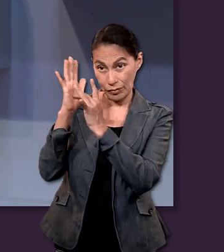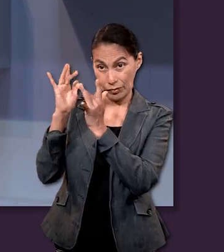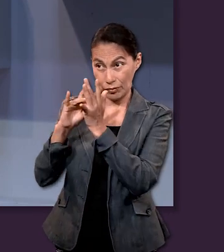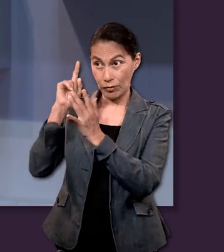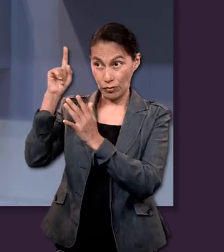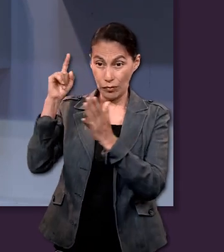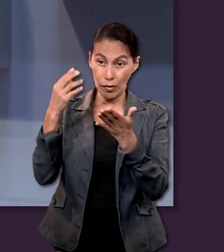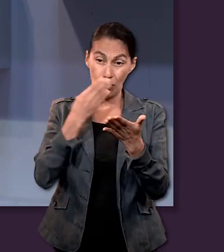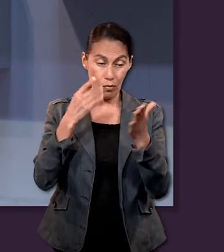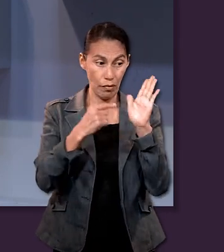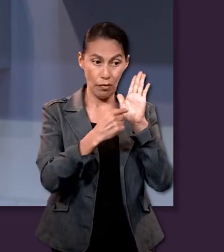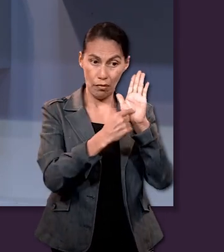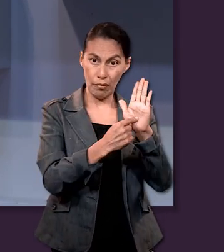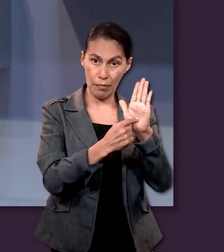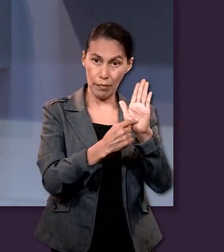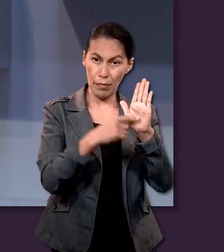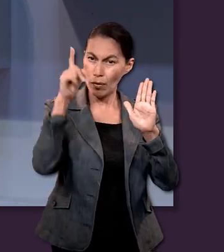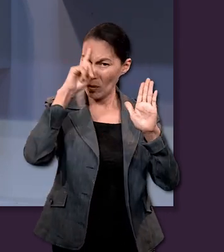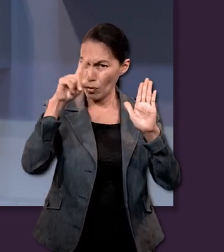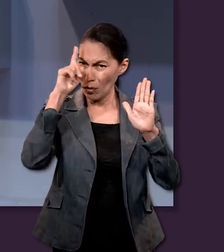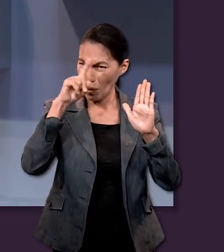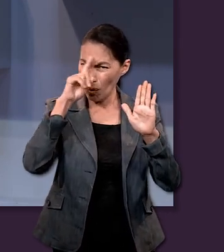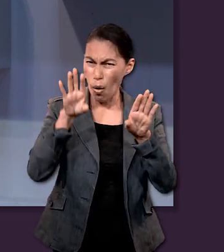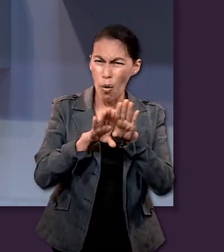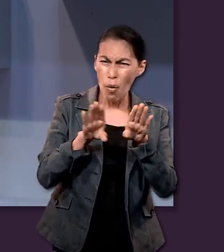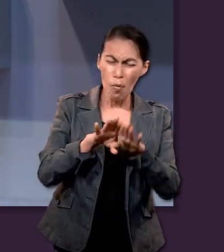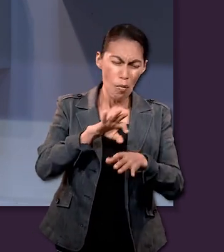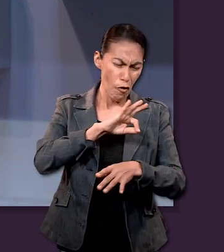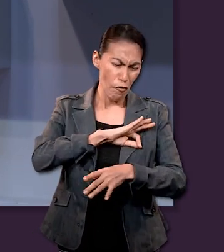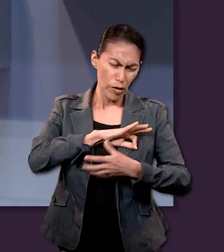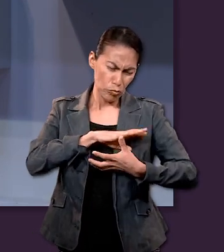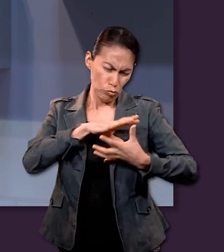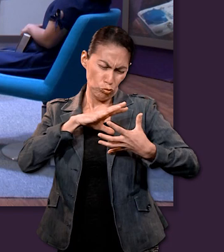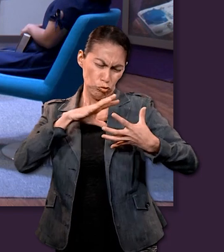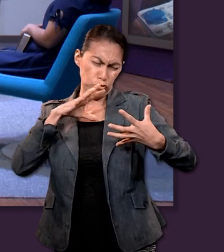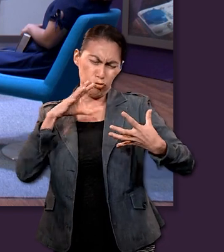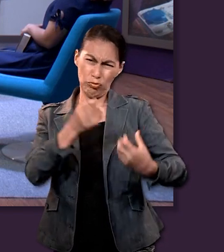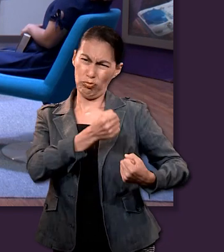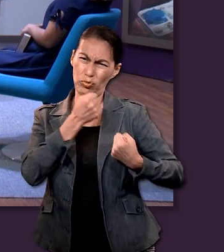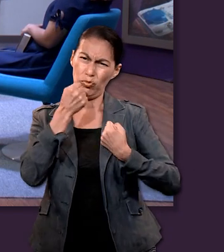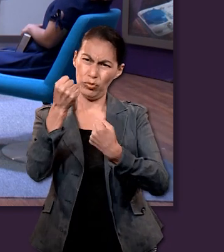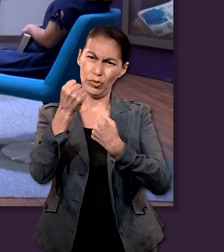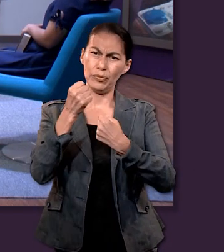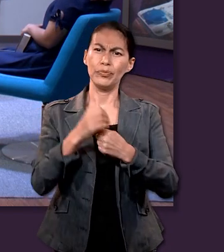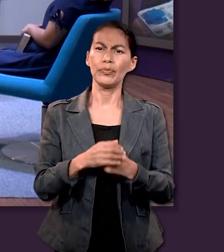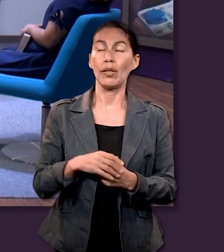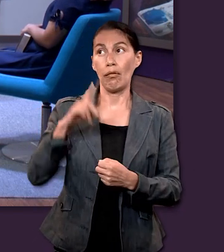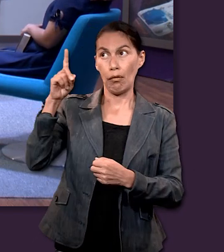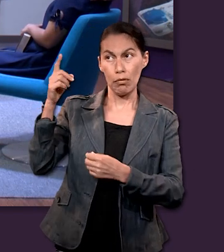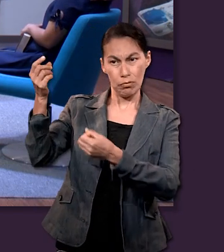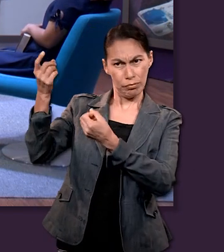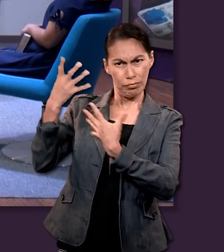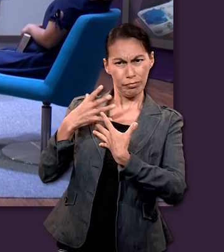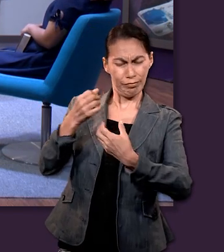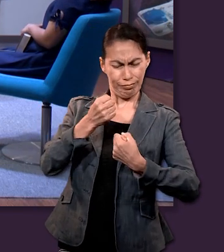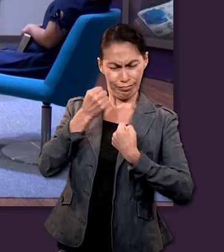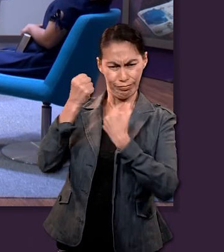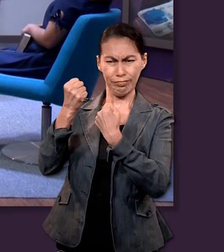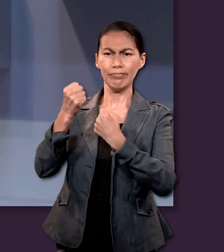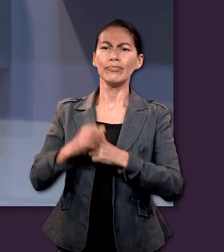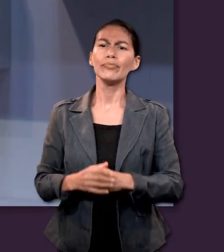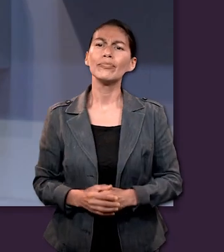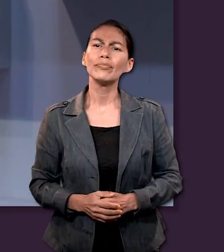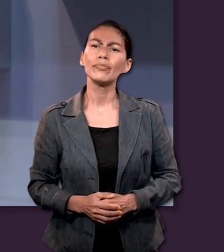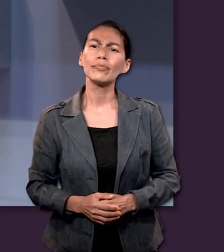recordemos también que Jesús en su palabra nos dejó promesas y herramientas para poder fortalecer nuestra fe. Y recordar que esta fe